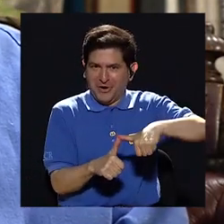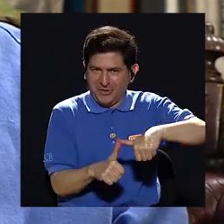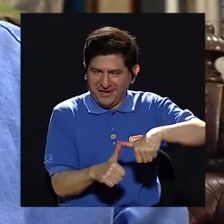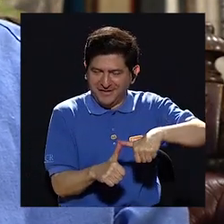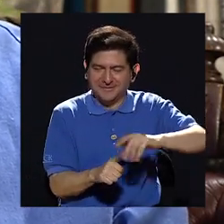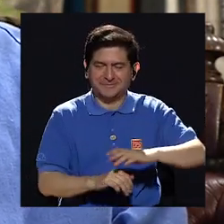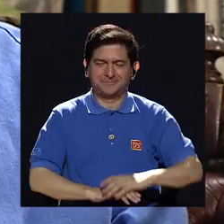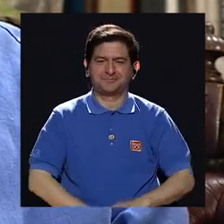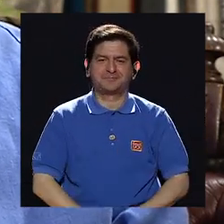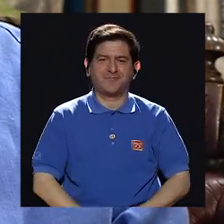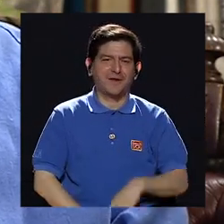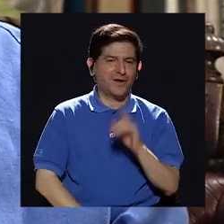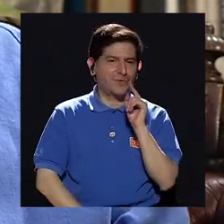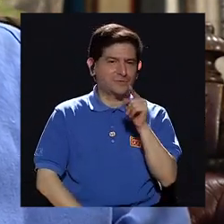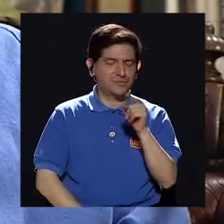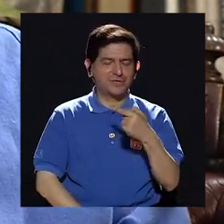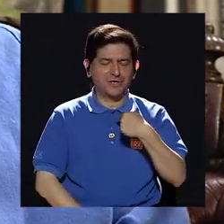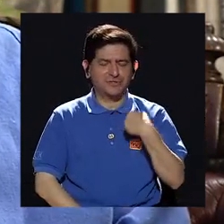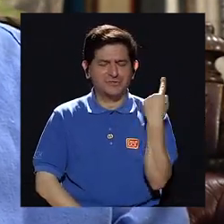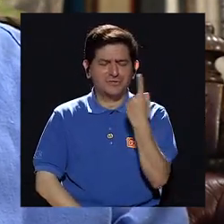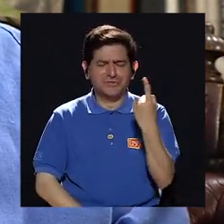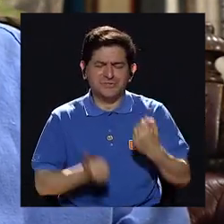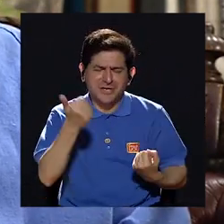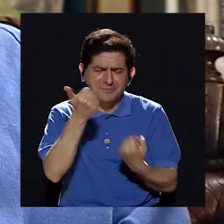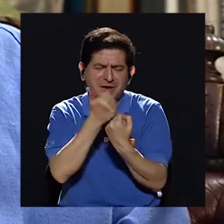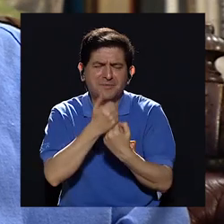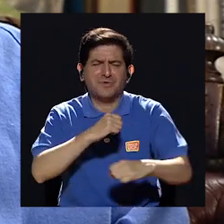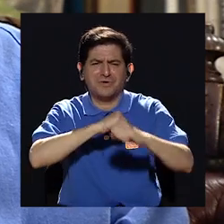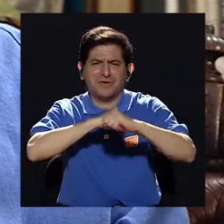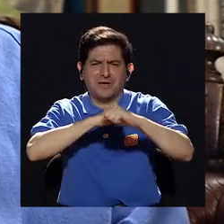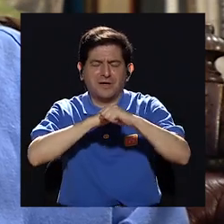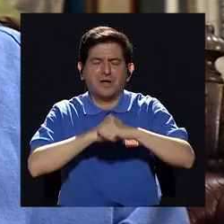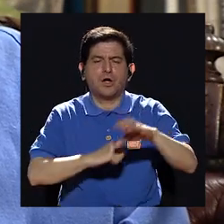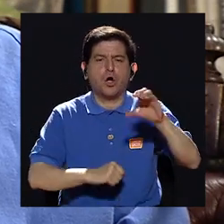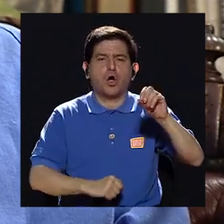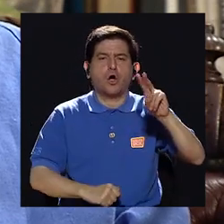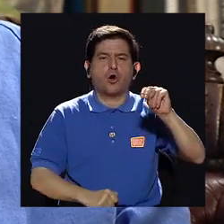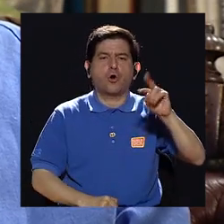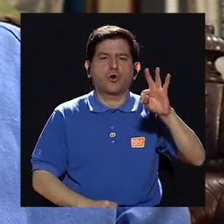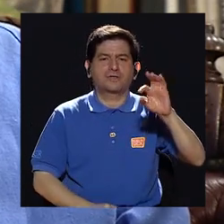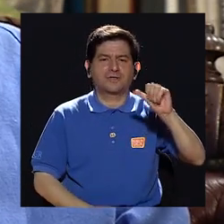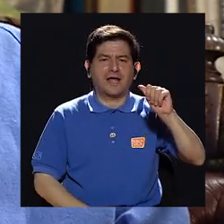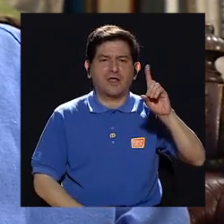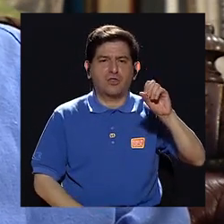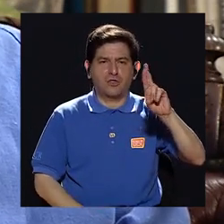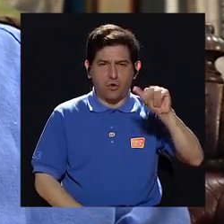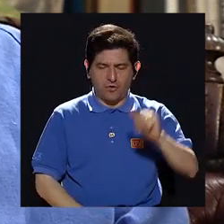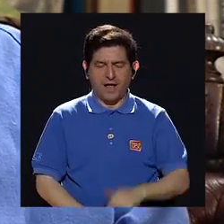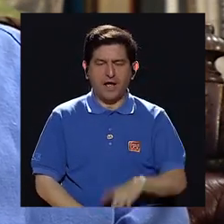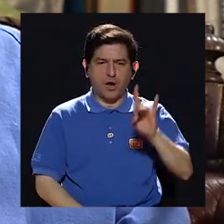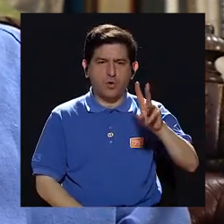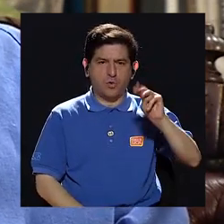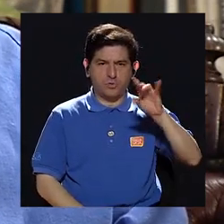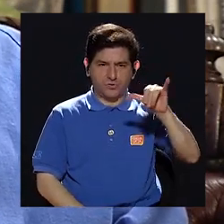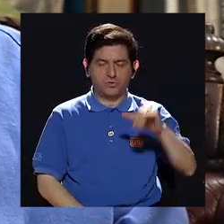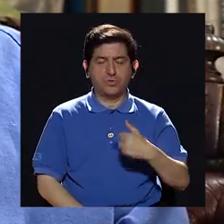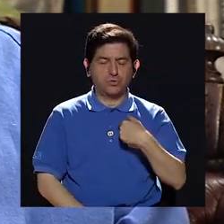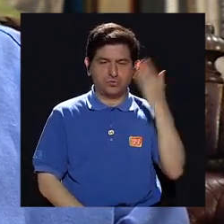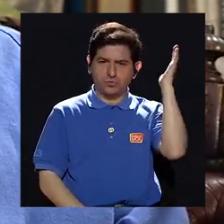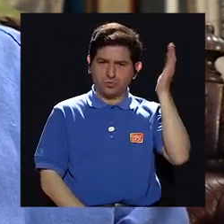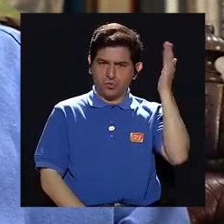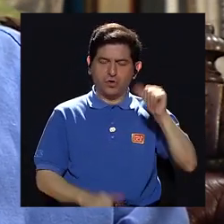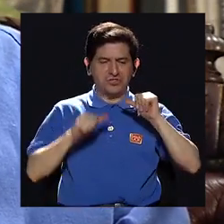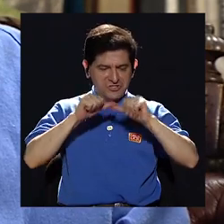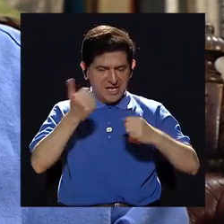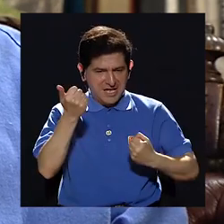que yo apoyé siempre durante la campaña Contadora y el 8 de mayo en mi discurso